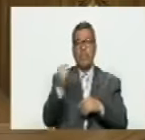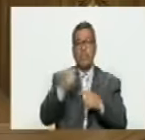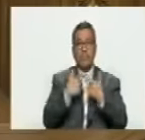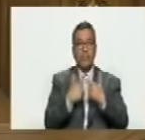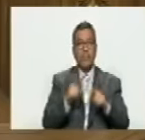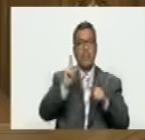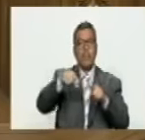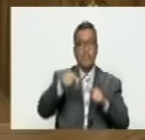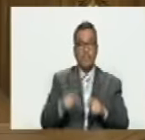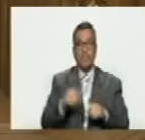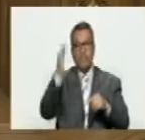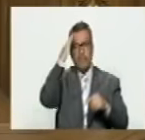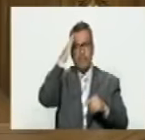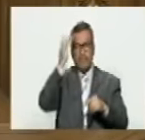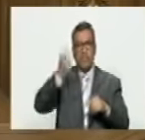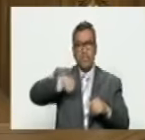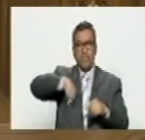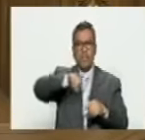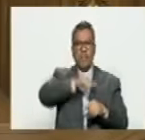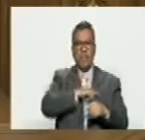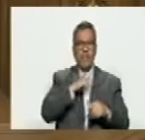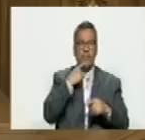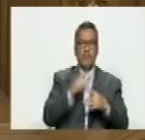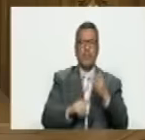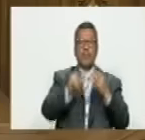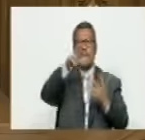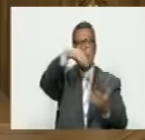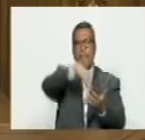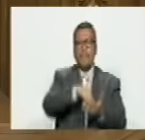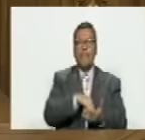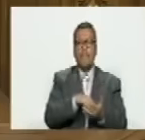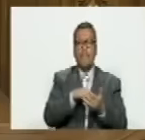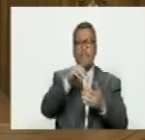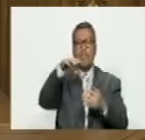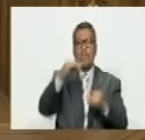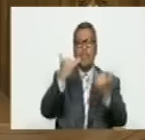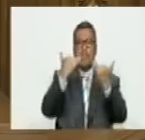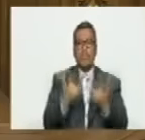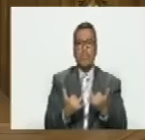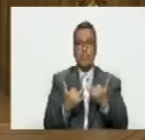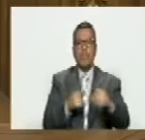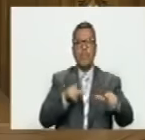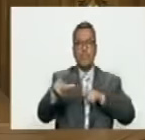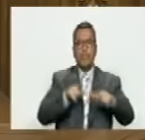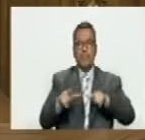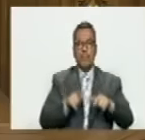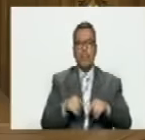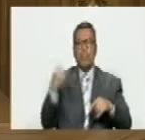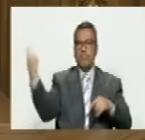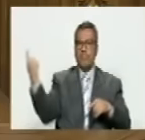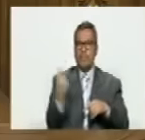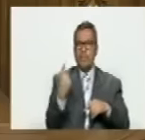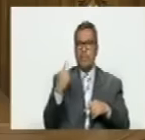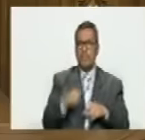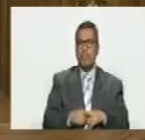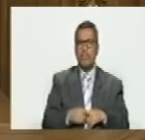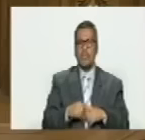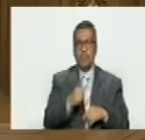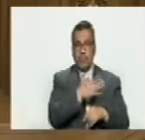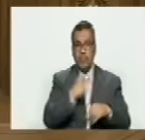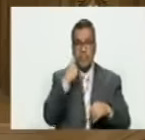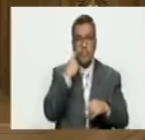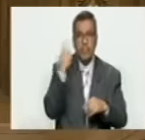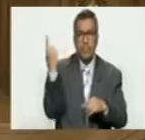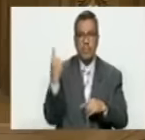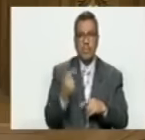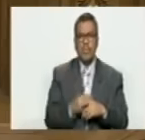después nosotros supimos que había como tres mil antenas de Starlink ya dispuestas en los puertos habían llegado lo que quiero que vean